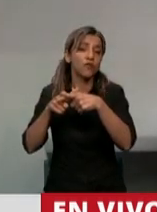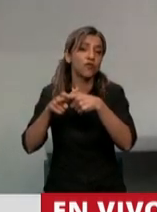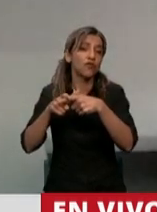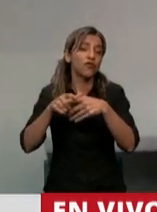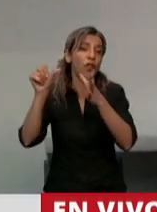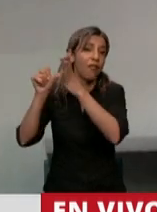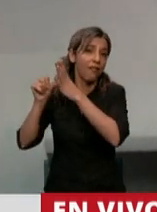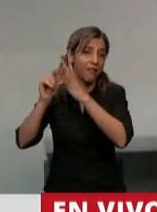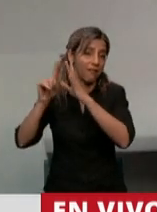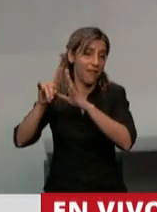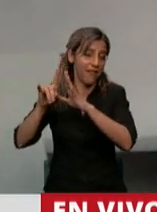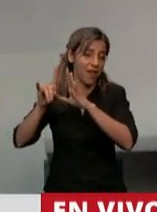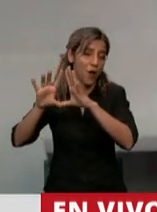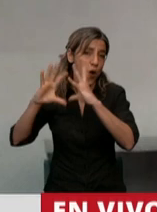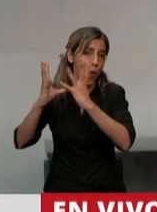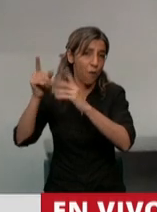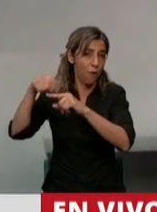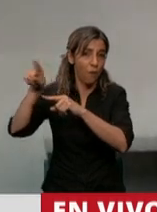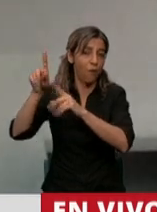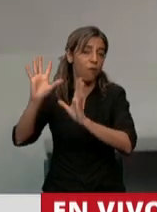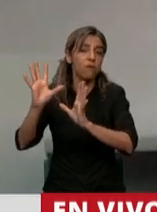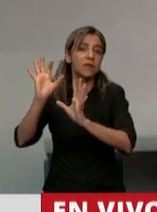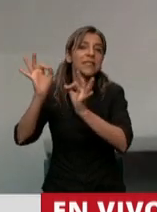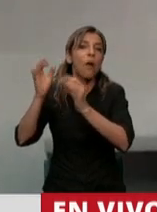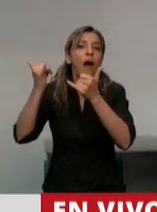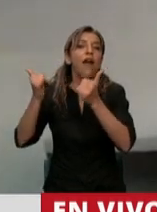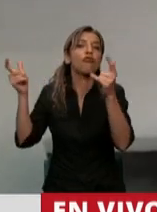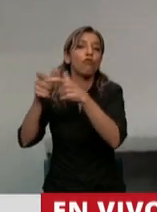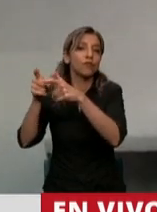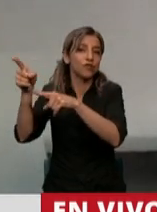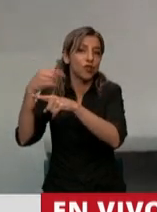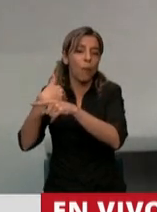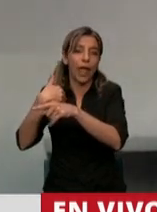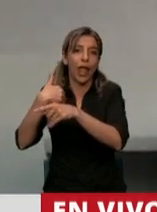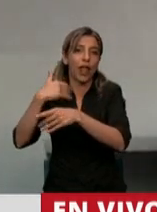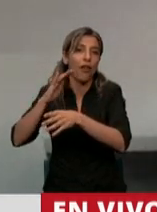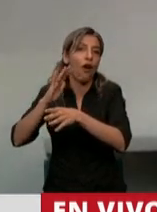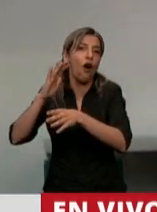sobre territorios en los que exista controversia.